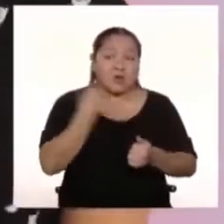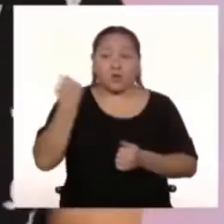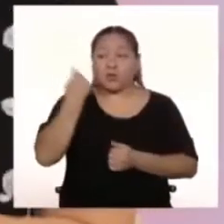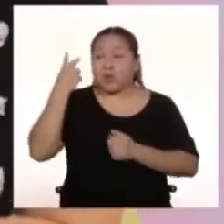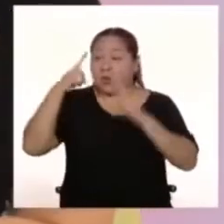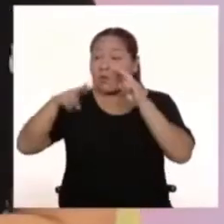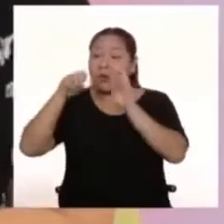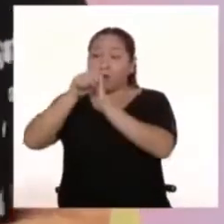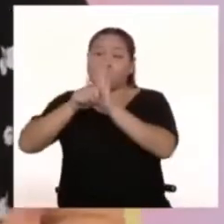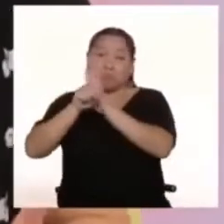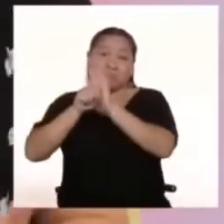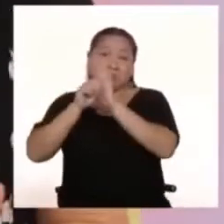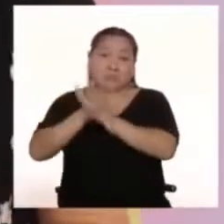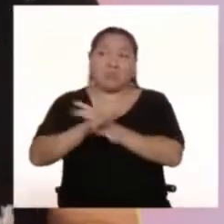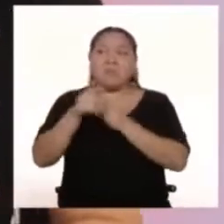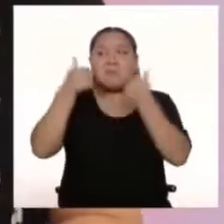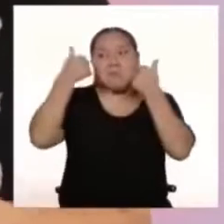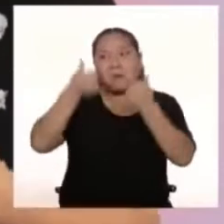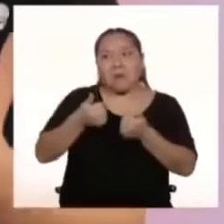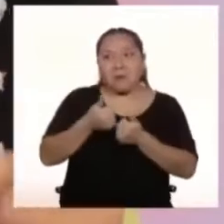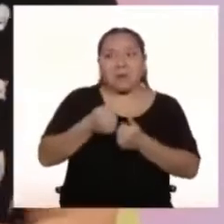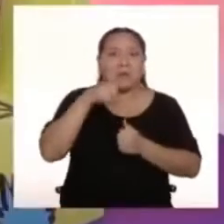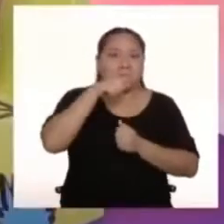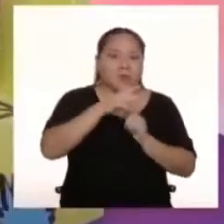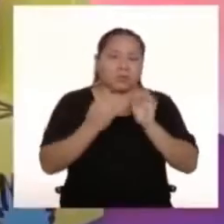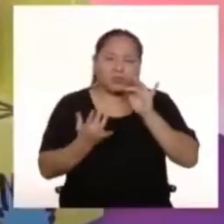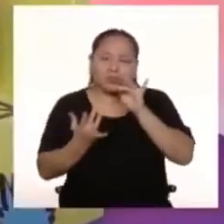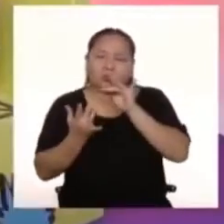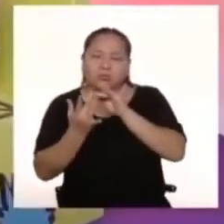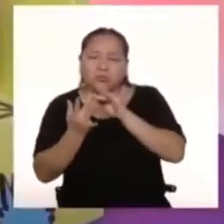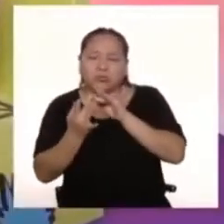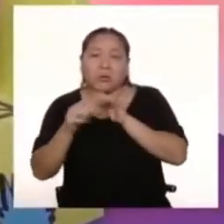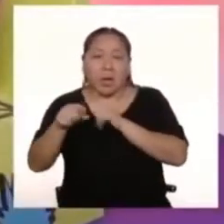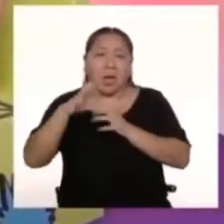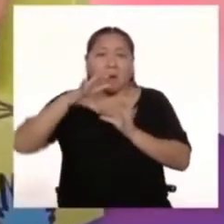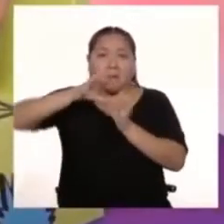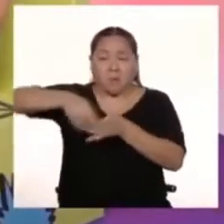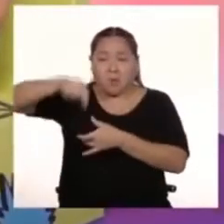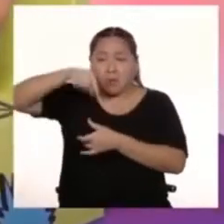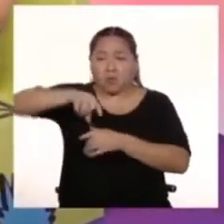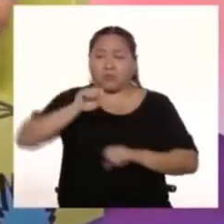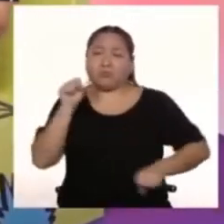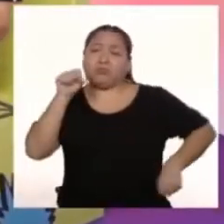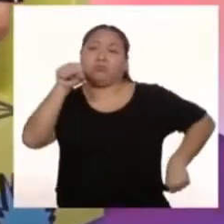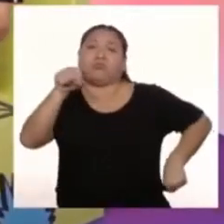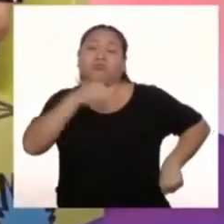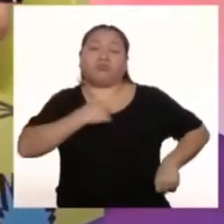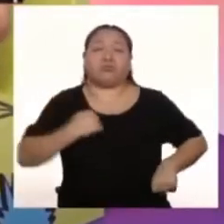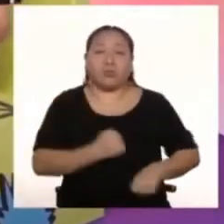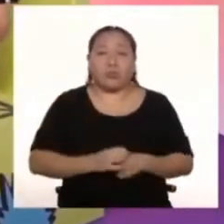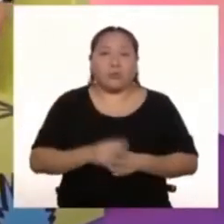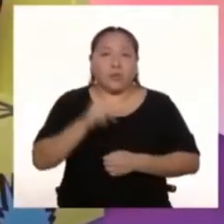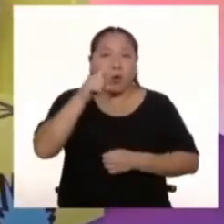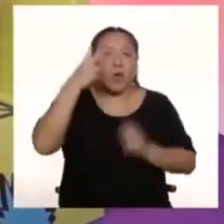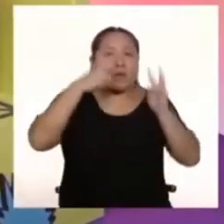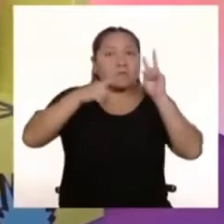películas Me parece, a mí me parece genial Es tu acercamiento al mundo de los superhéroes Obviamente si has visto las películas Y también has leído